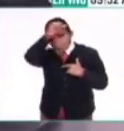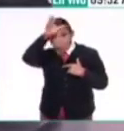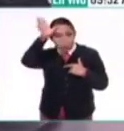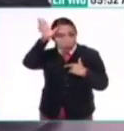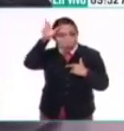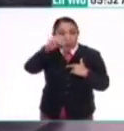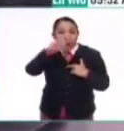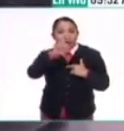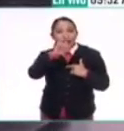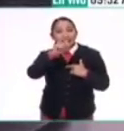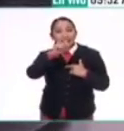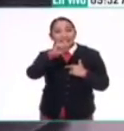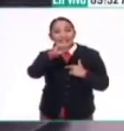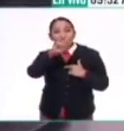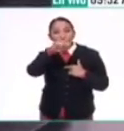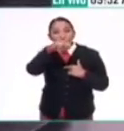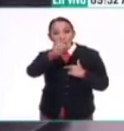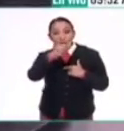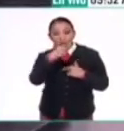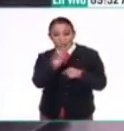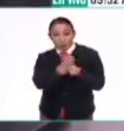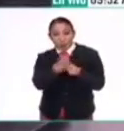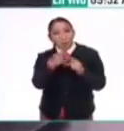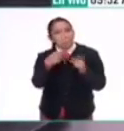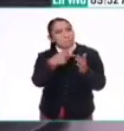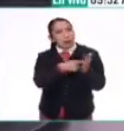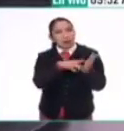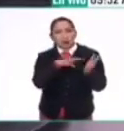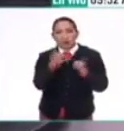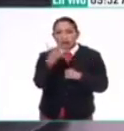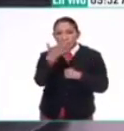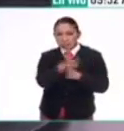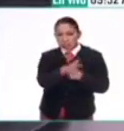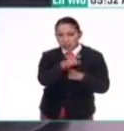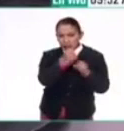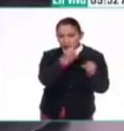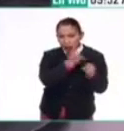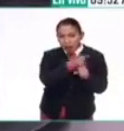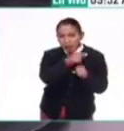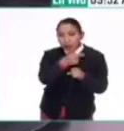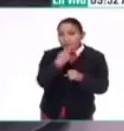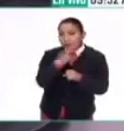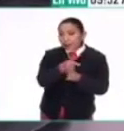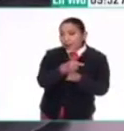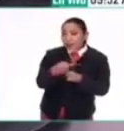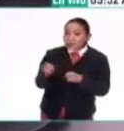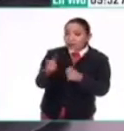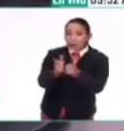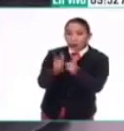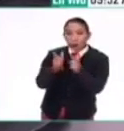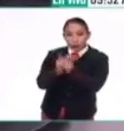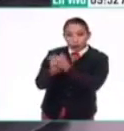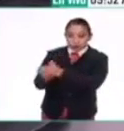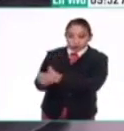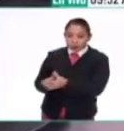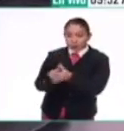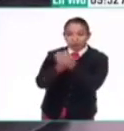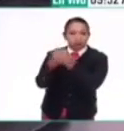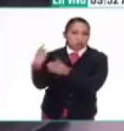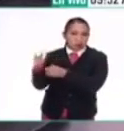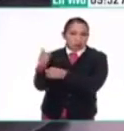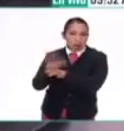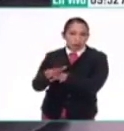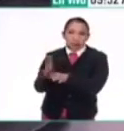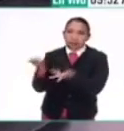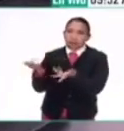interesante, que Moctezuma II, por ahí de 1510, mandó un grupo de, pues de sus